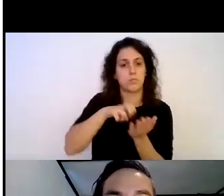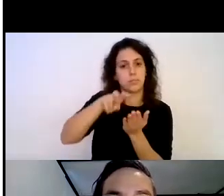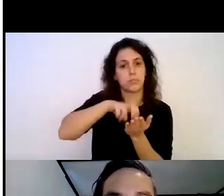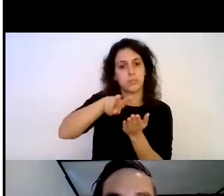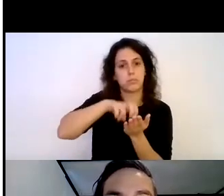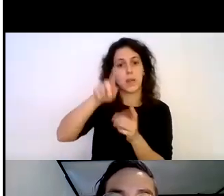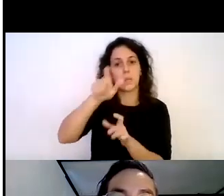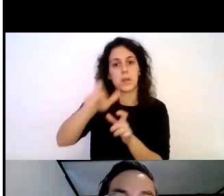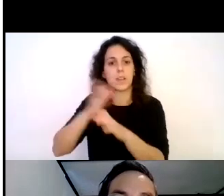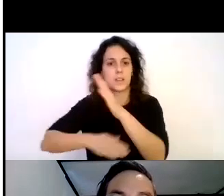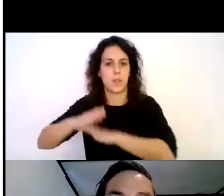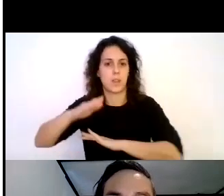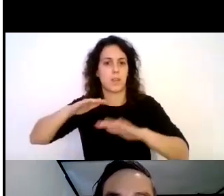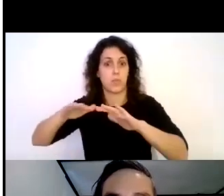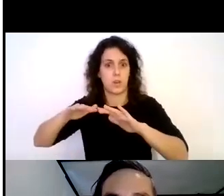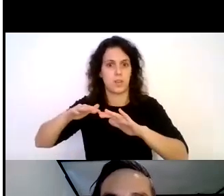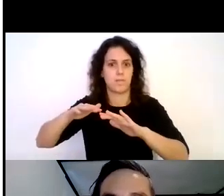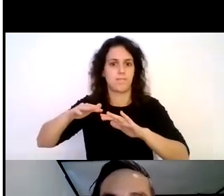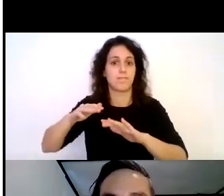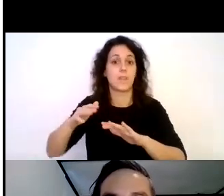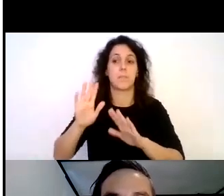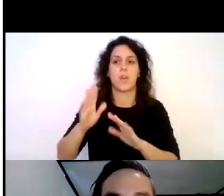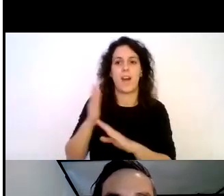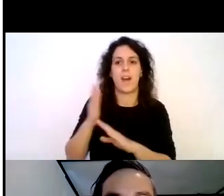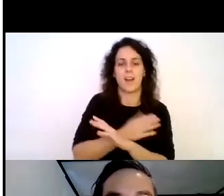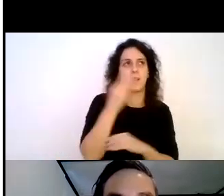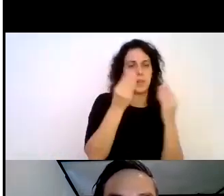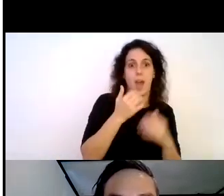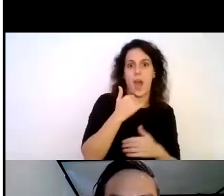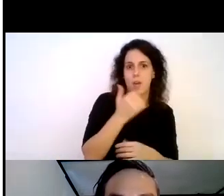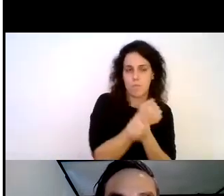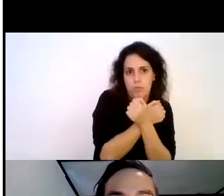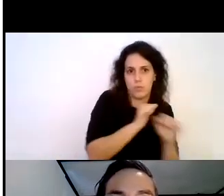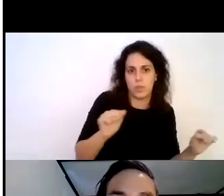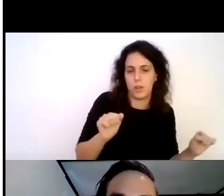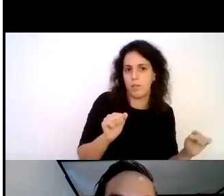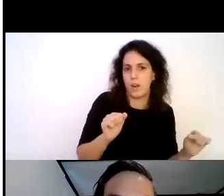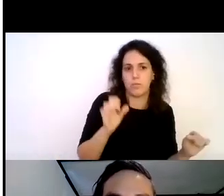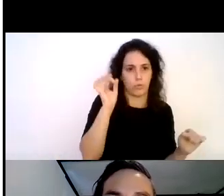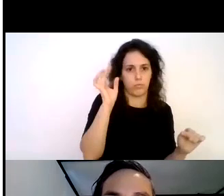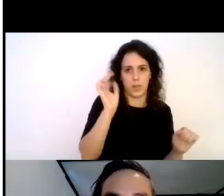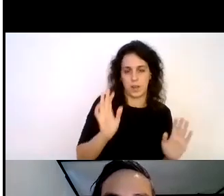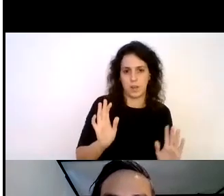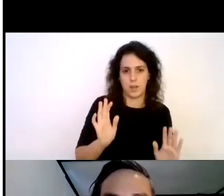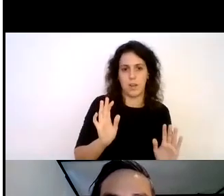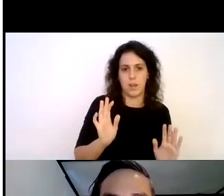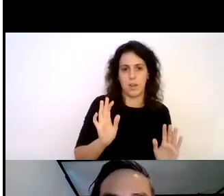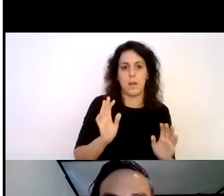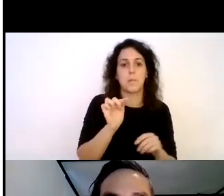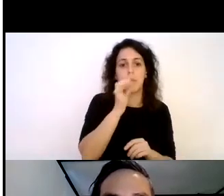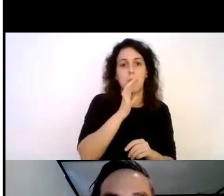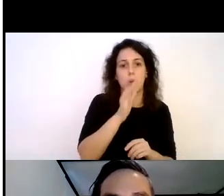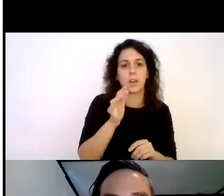discapacidad motriz, lo que antes hubiese pensado como algo imposible y casi absurdo, tal cual considerábamos la